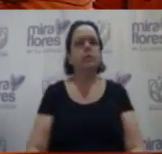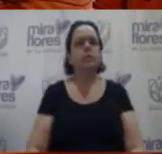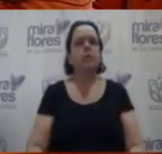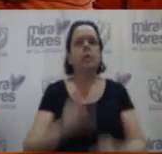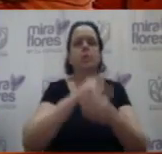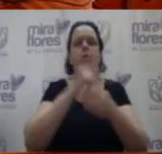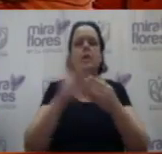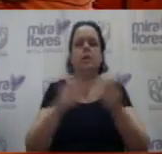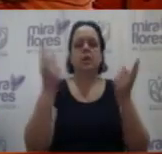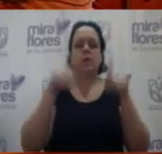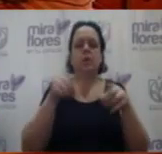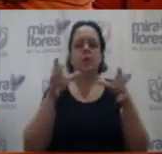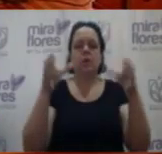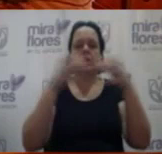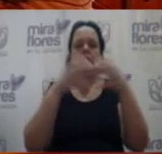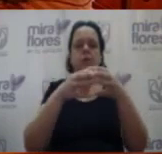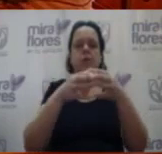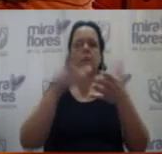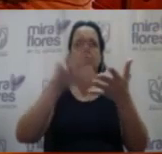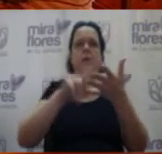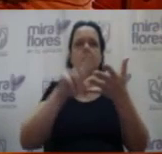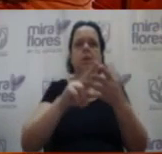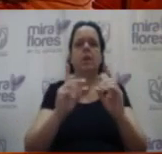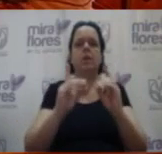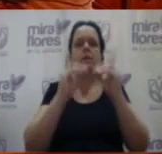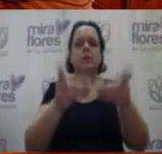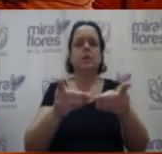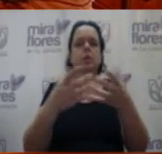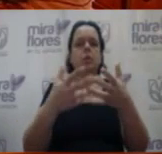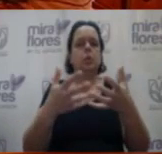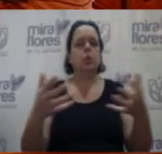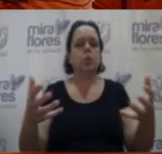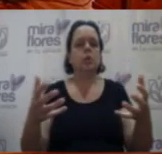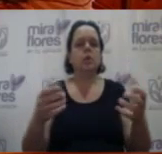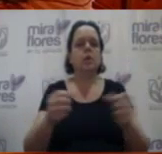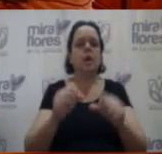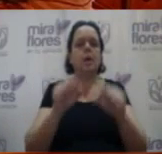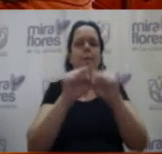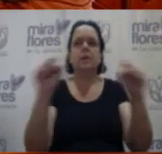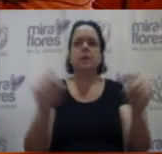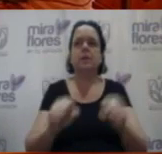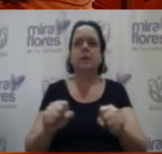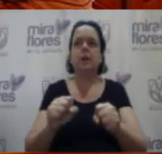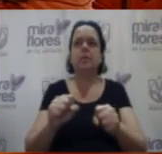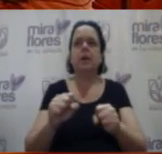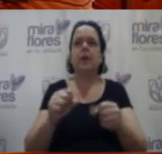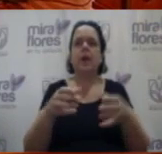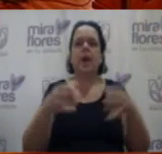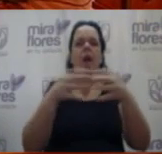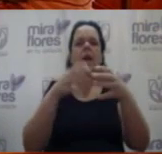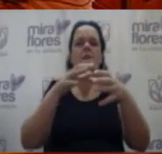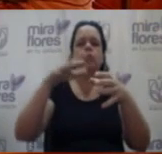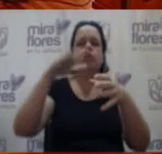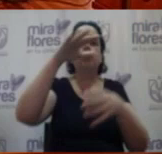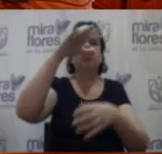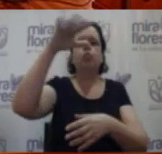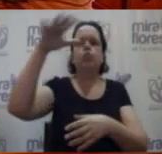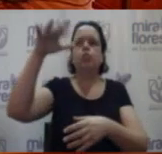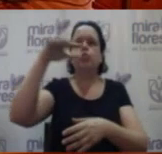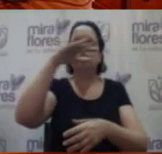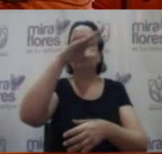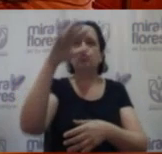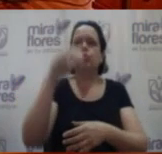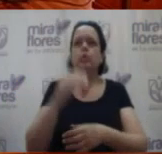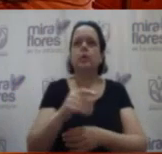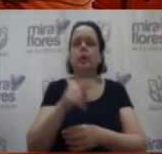Proyecto de acuerdo de consejo que aprueba la donación de bienes para equipar el sistema de drones destinados a la atención de emergencias